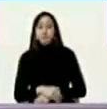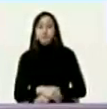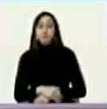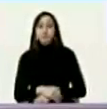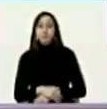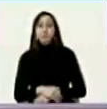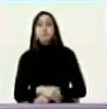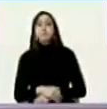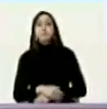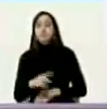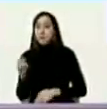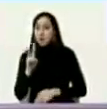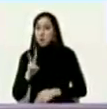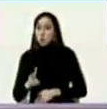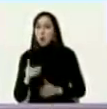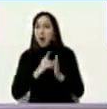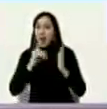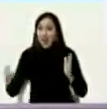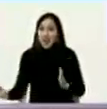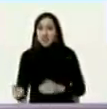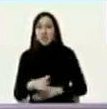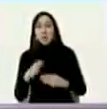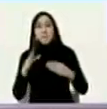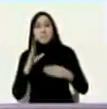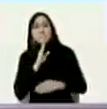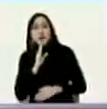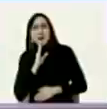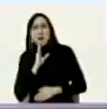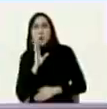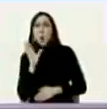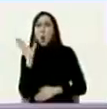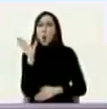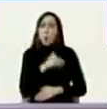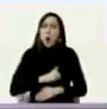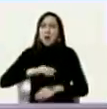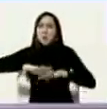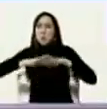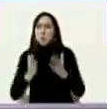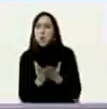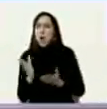Venezuela no tiene derecho a ninguna cuenta bancaria en todo el sistema bancario mundial